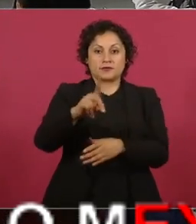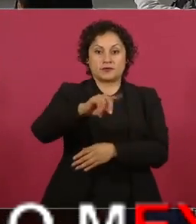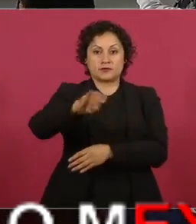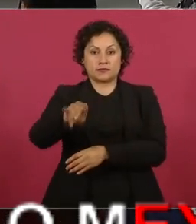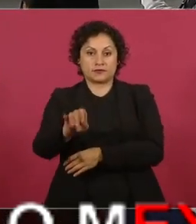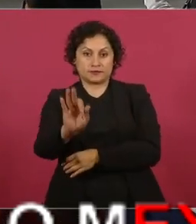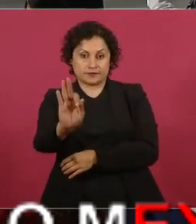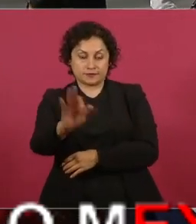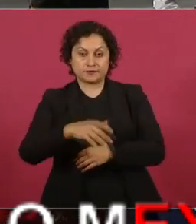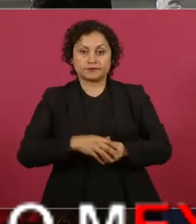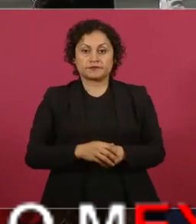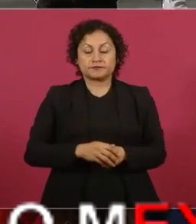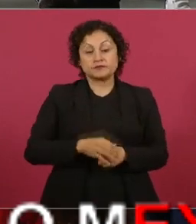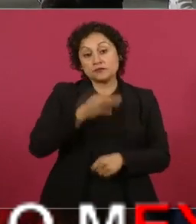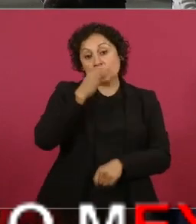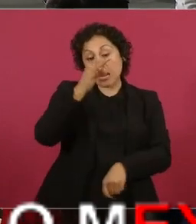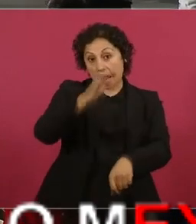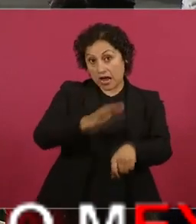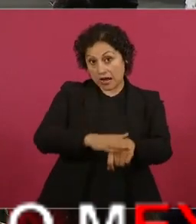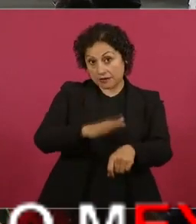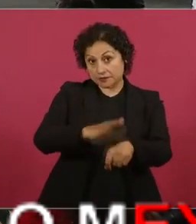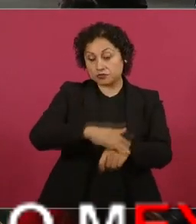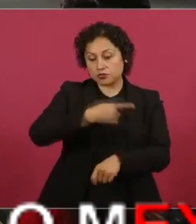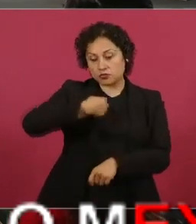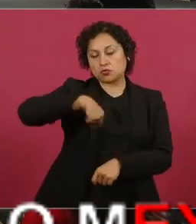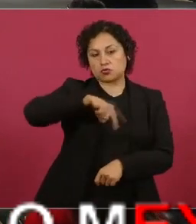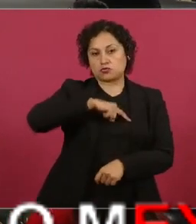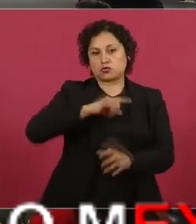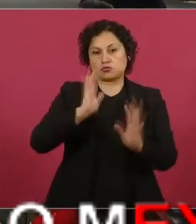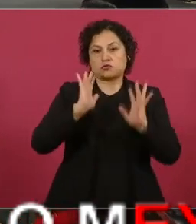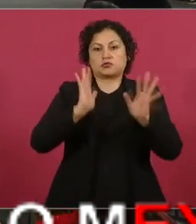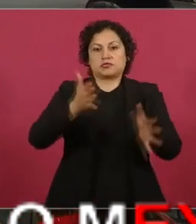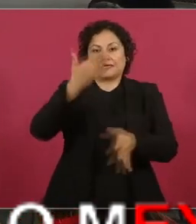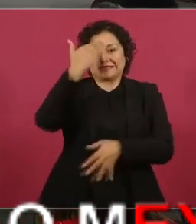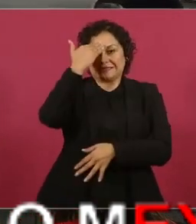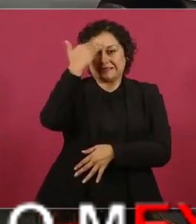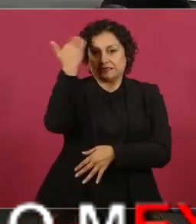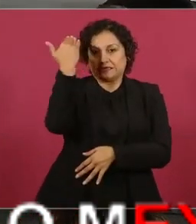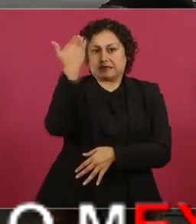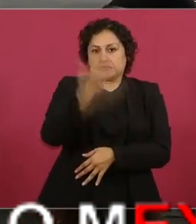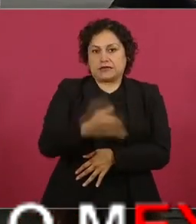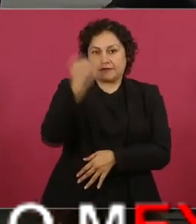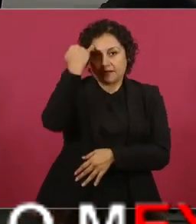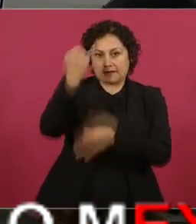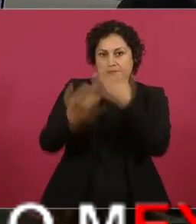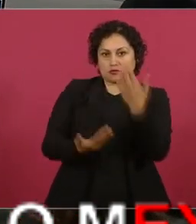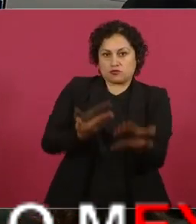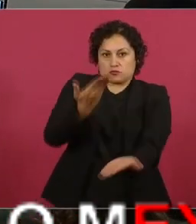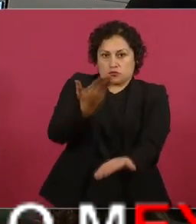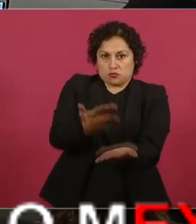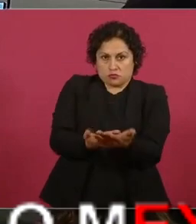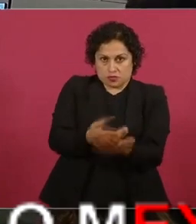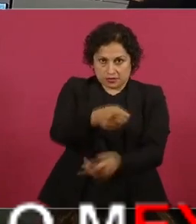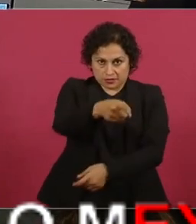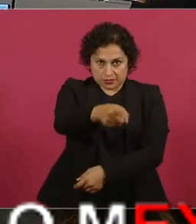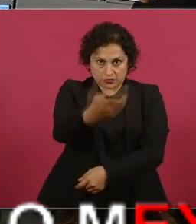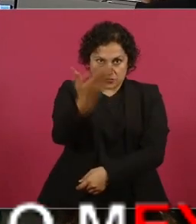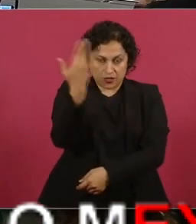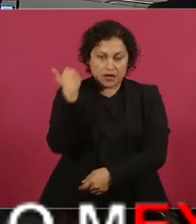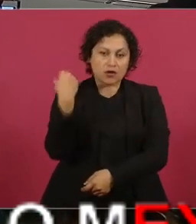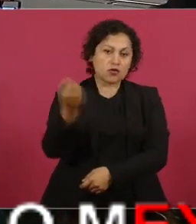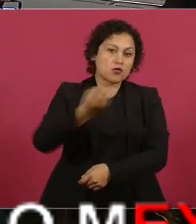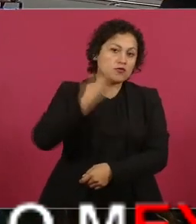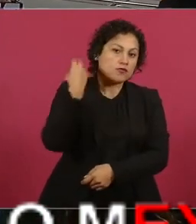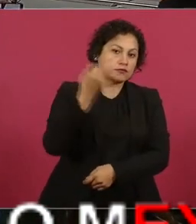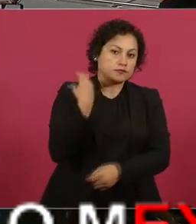manifiesto que tenemos conocimiento de la propuesta expresada en su conferencia matutina,